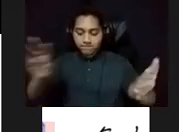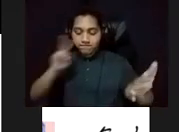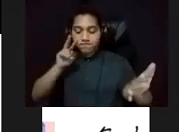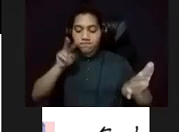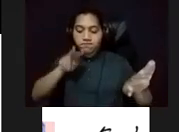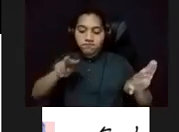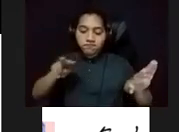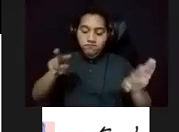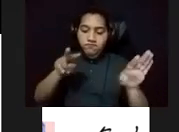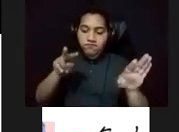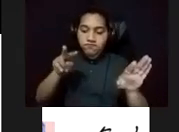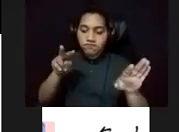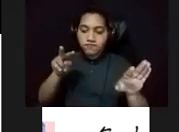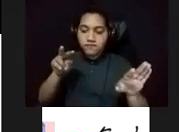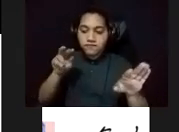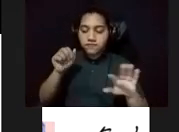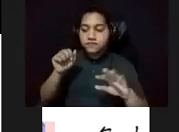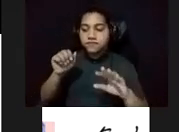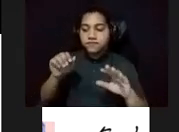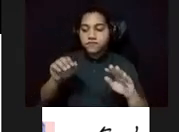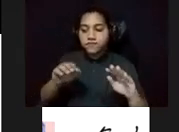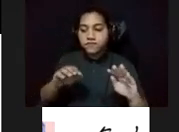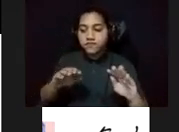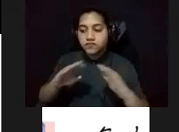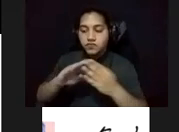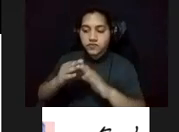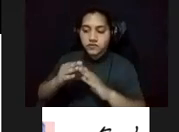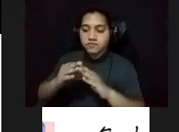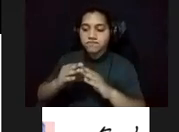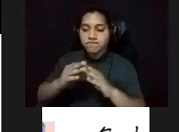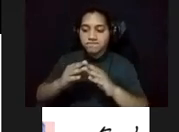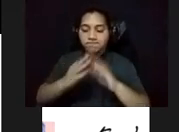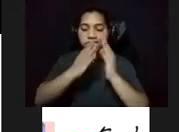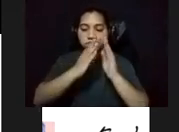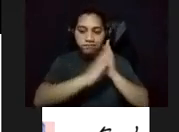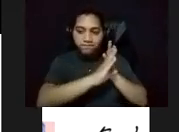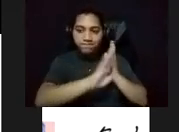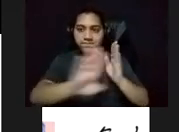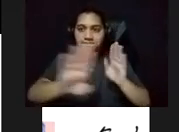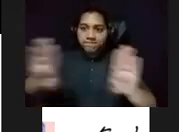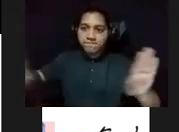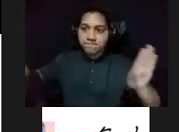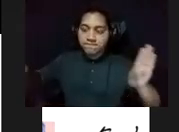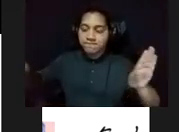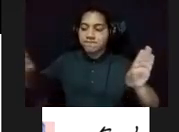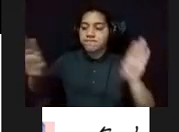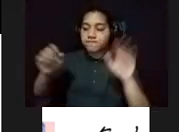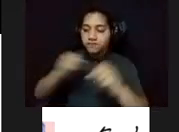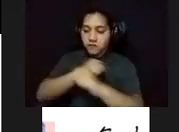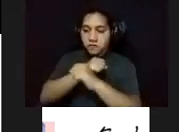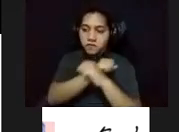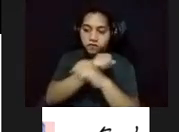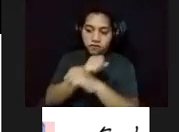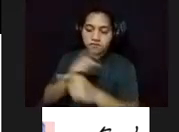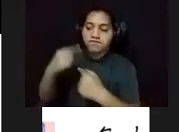sociedad intramuros, una ciudad amurallada que necesitaba protección desde su fundación.